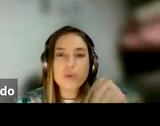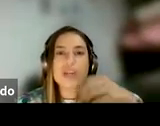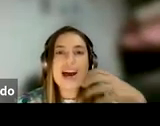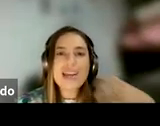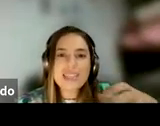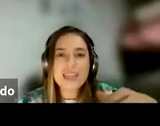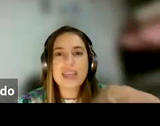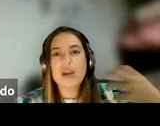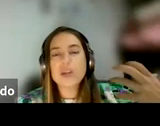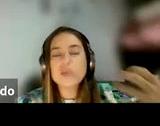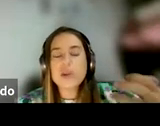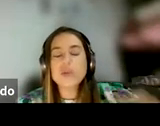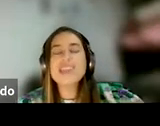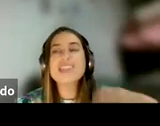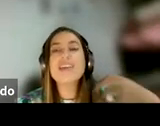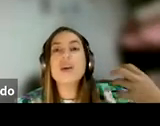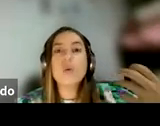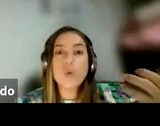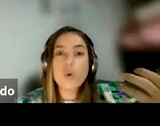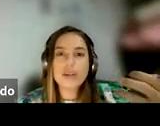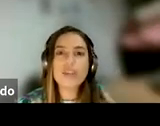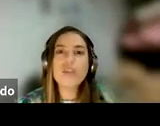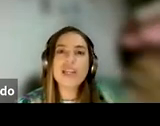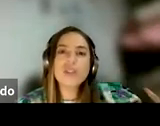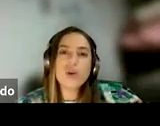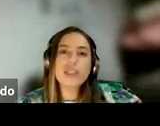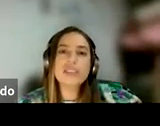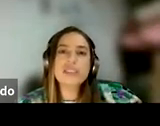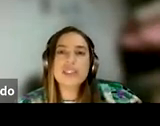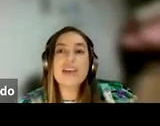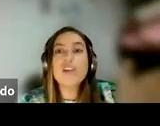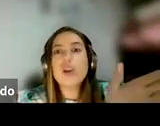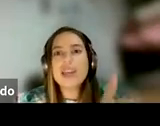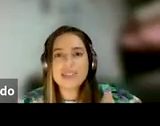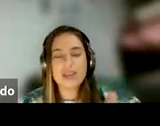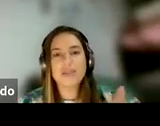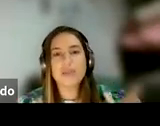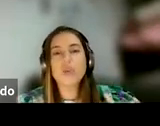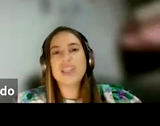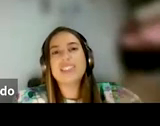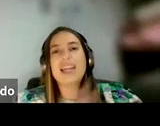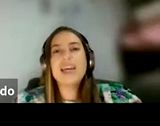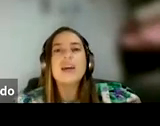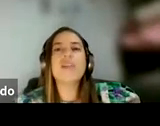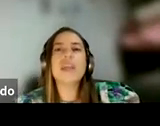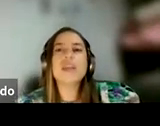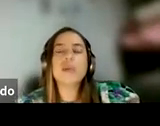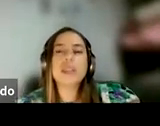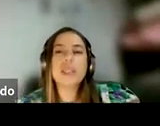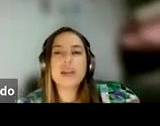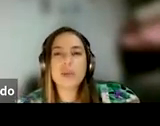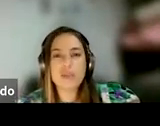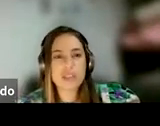momentos hace que algunas personas se vinculen en relaciones de violencia, donde se alejan